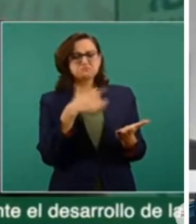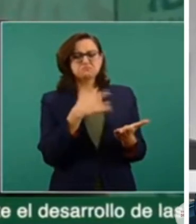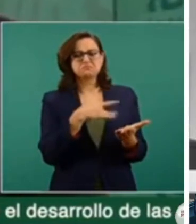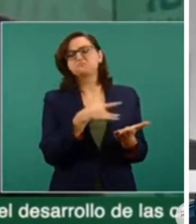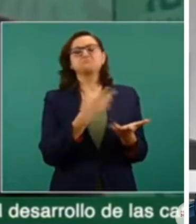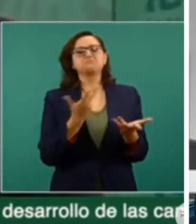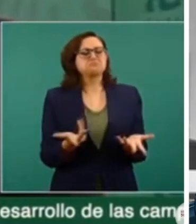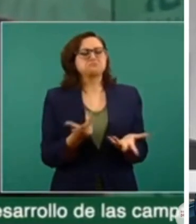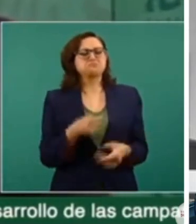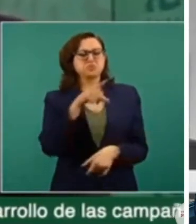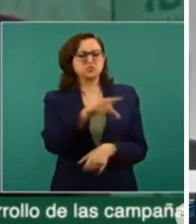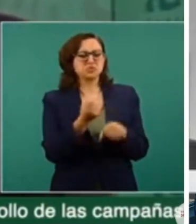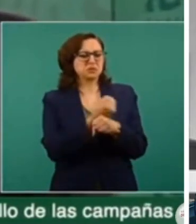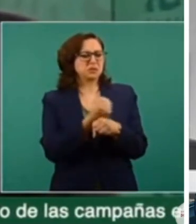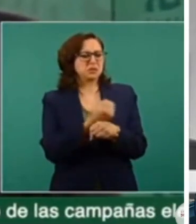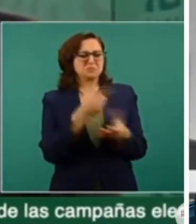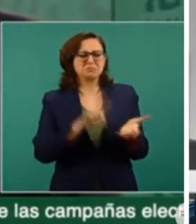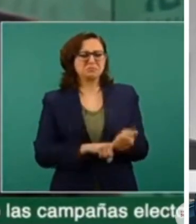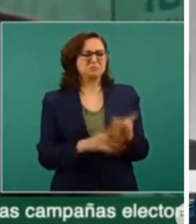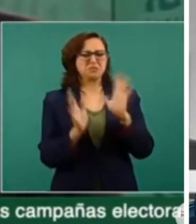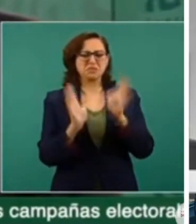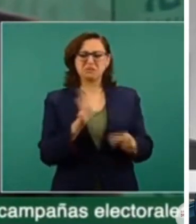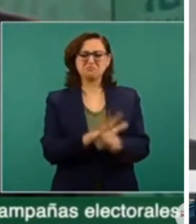que tengo suficientes anticuerpos